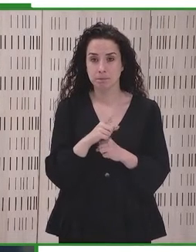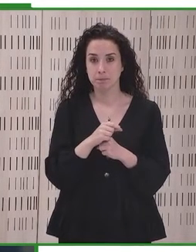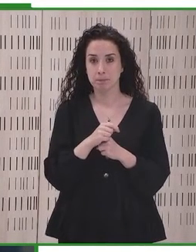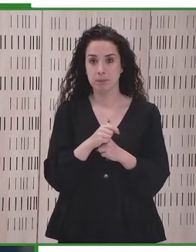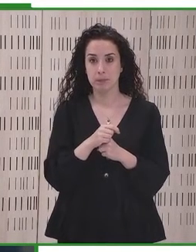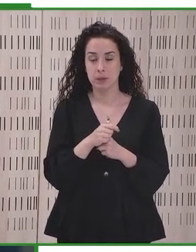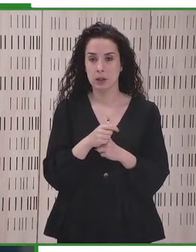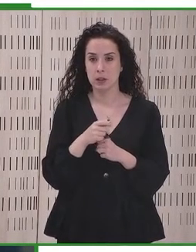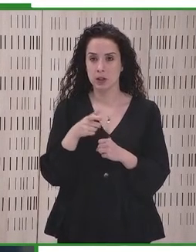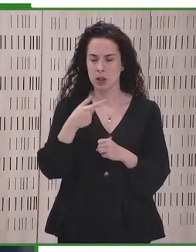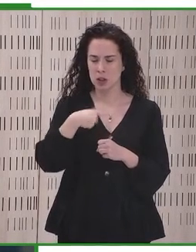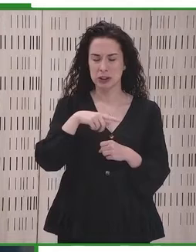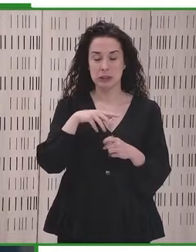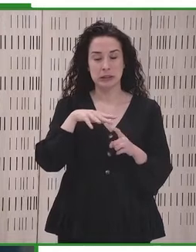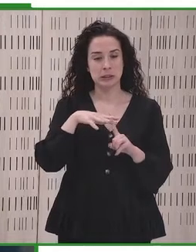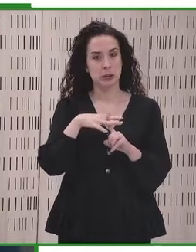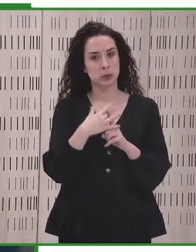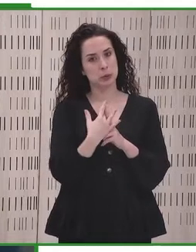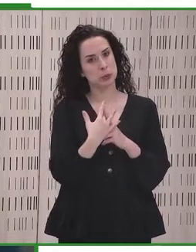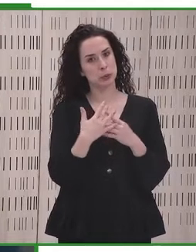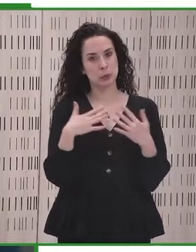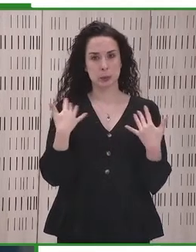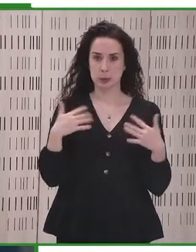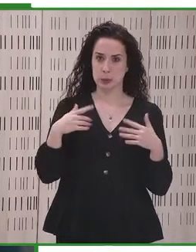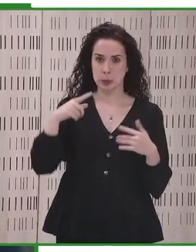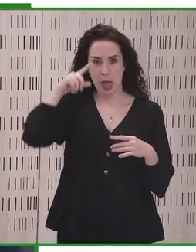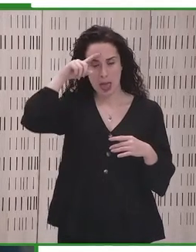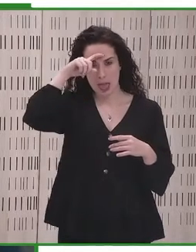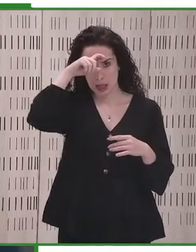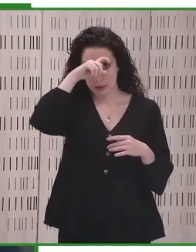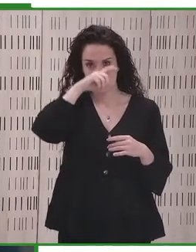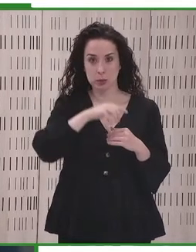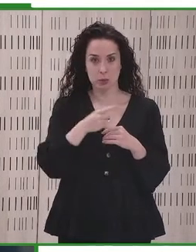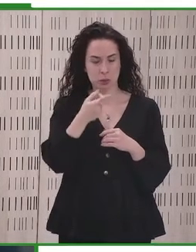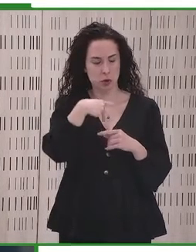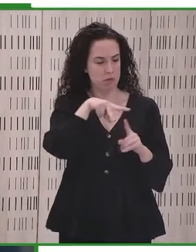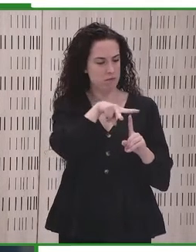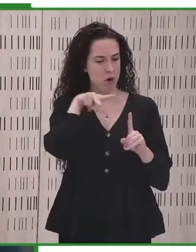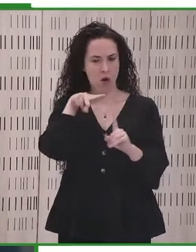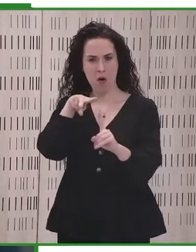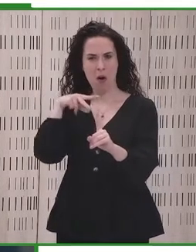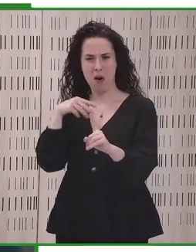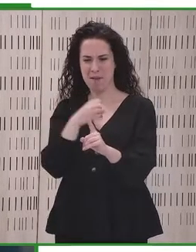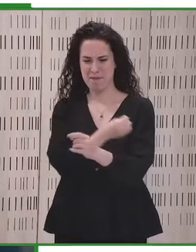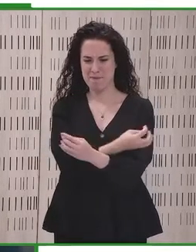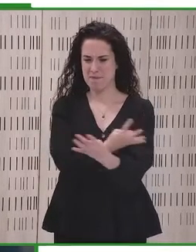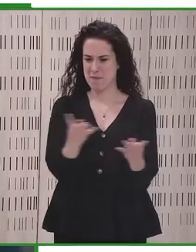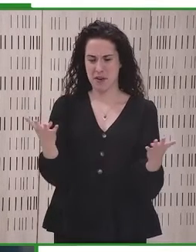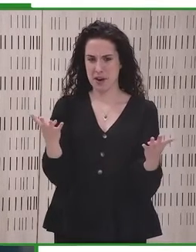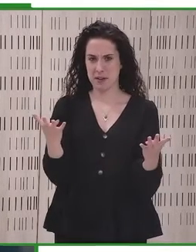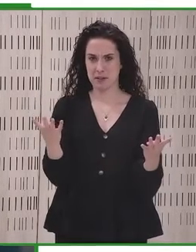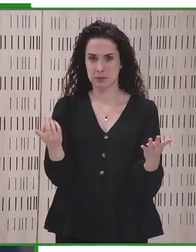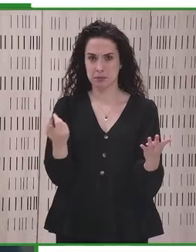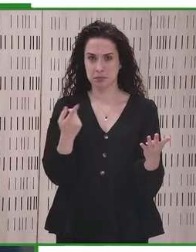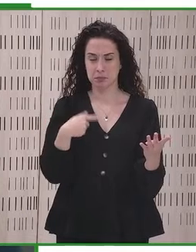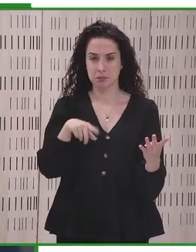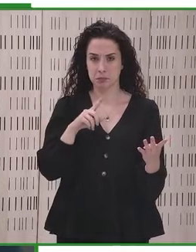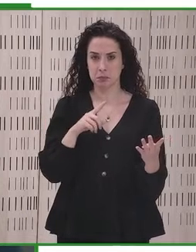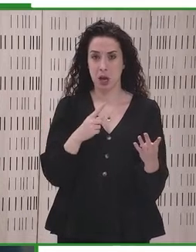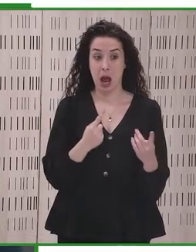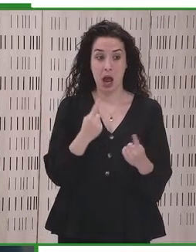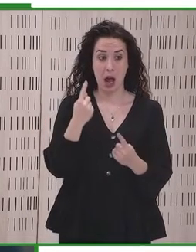nos encontramos con una situación muy fragmentada, en el sentido que hay